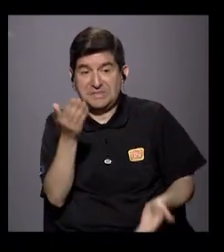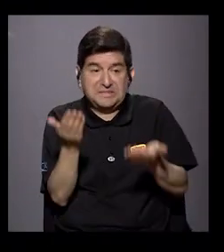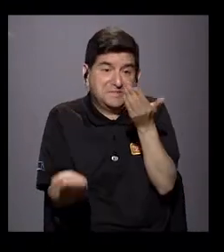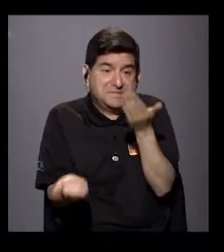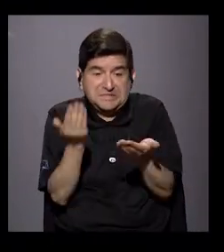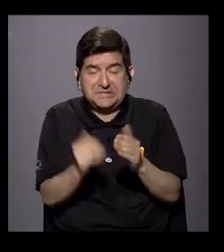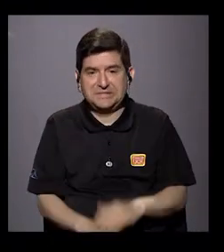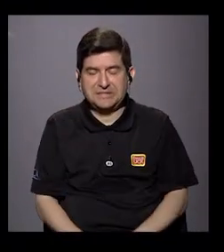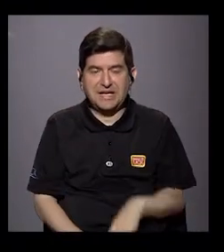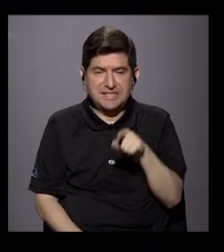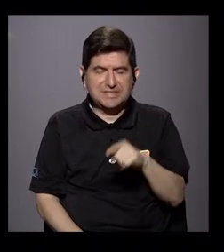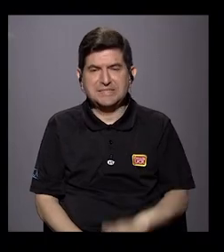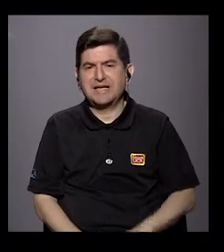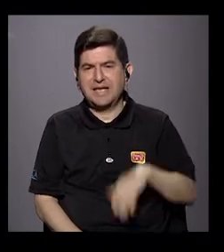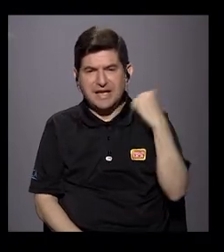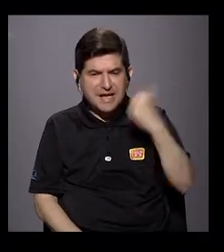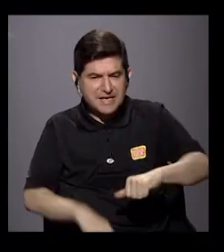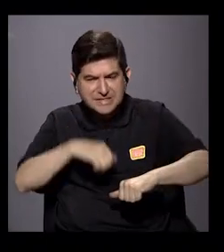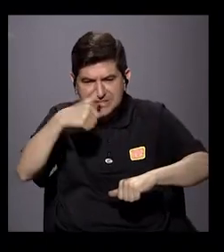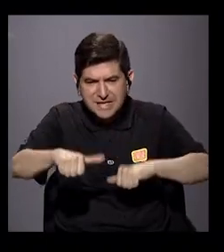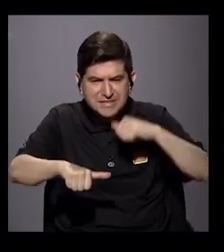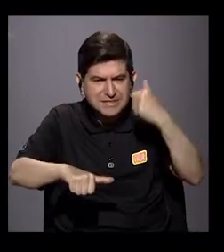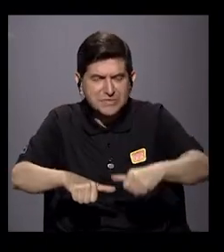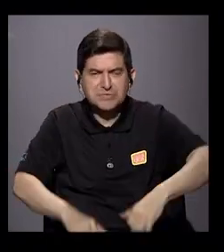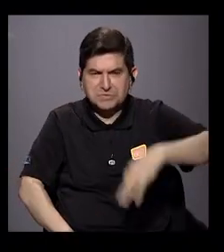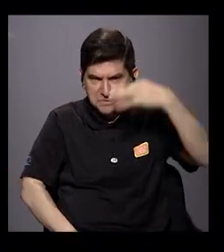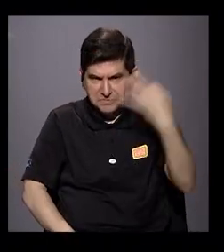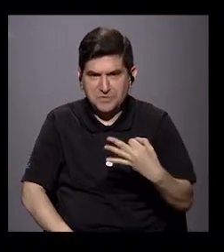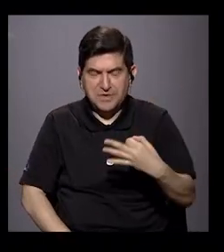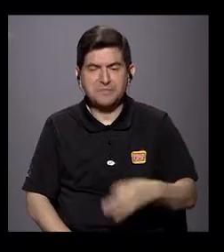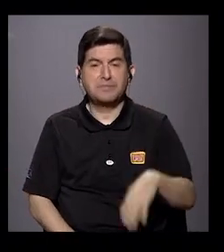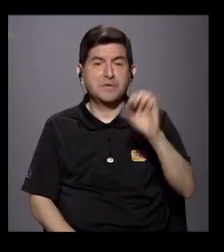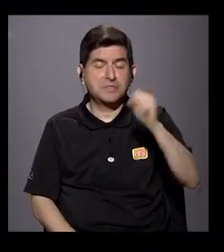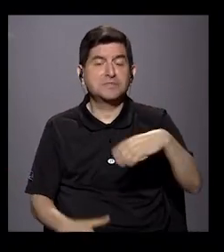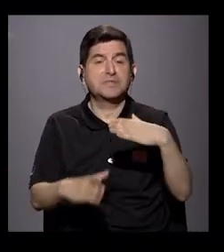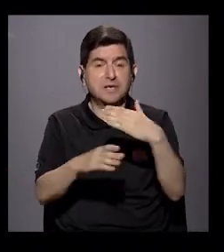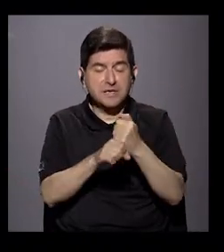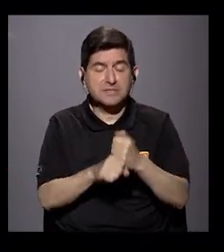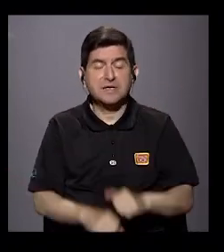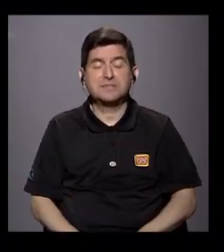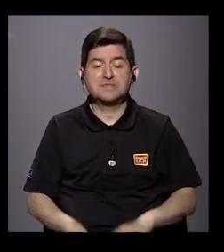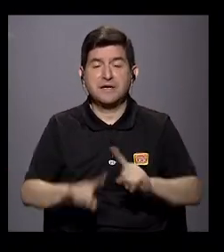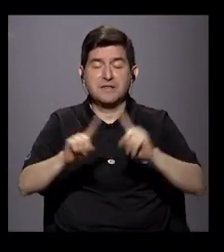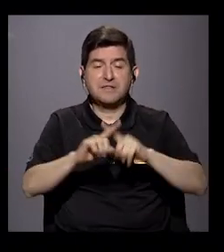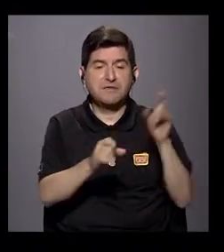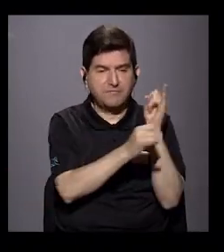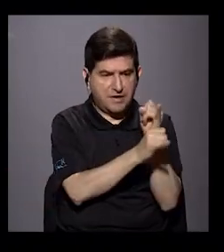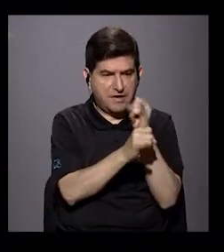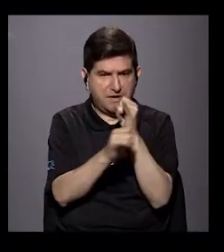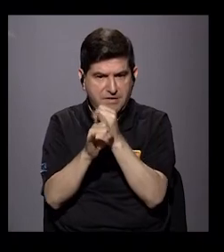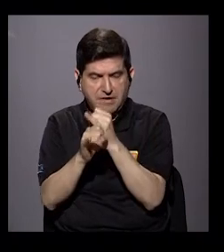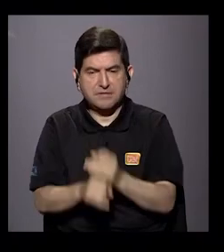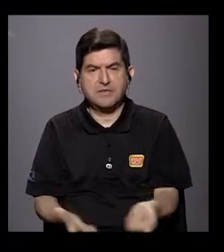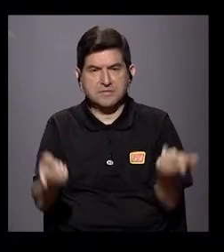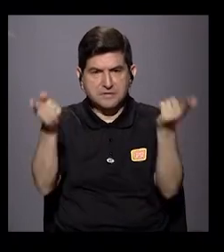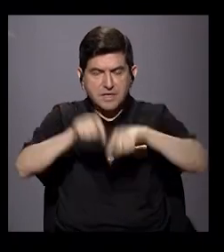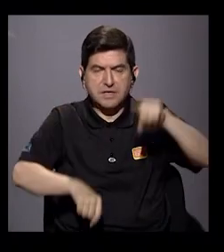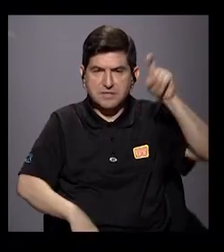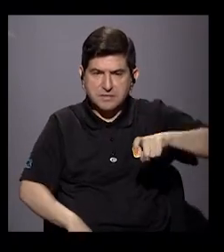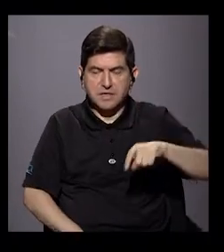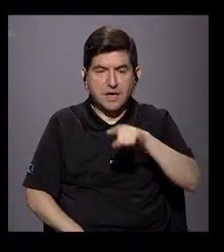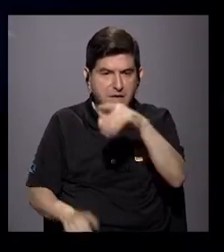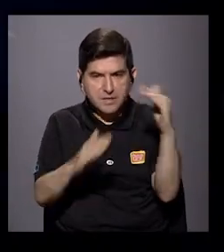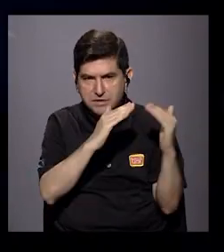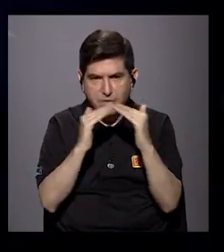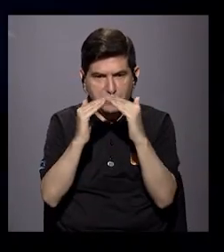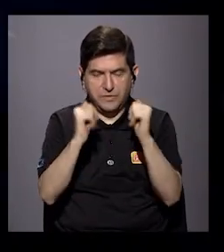lograr esas reivindicaciones al paso firme en el que ha logrado hacer muchas de las instancias que en este caso son necesarias para esa